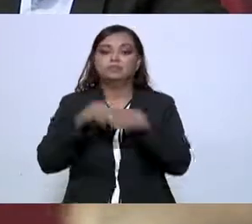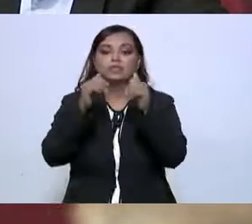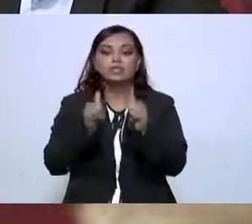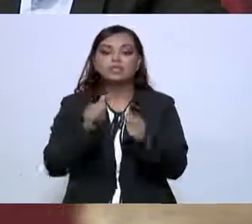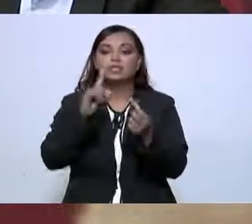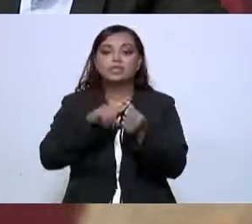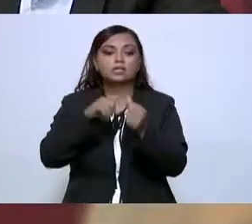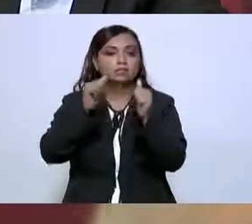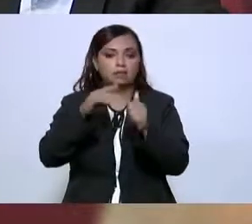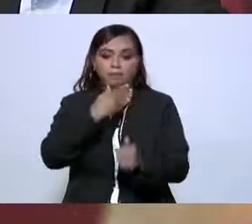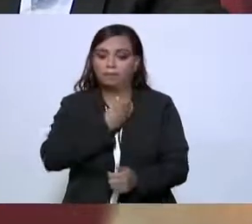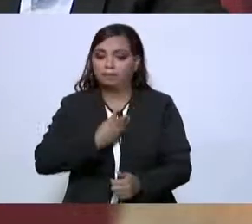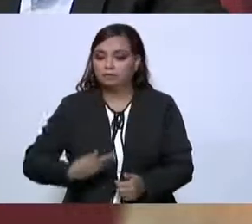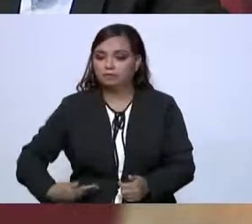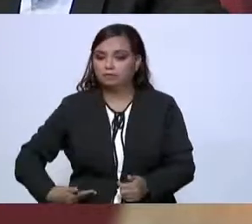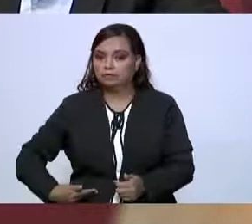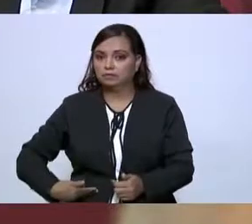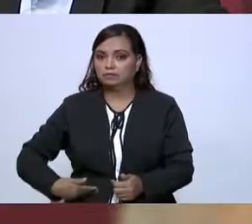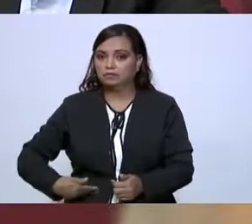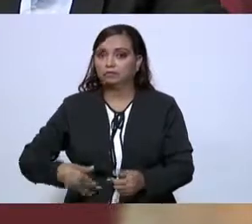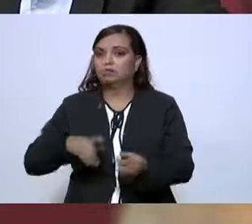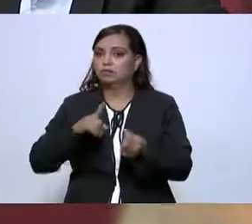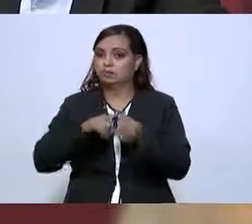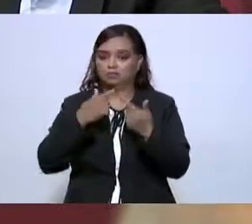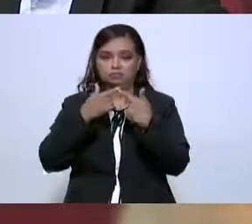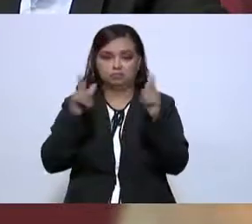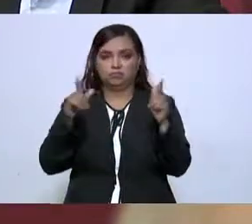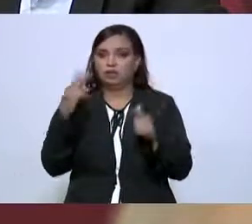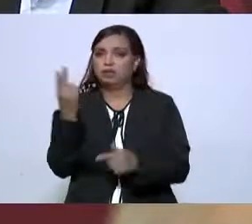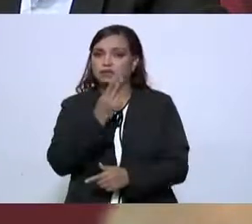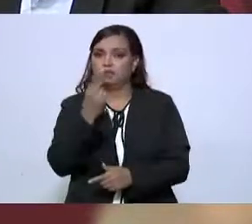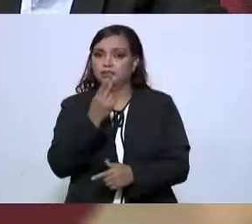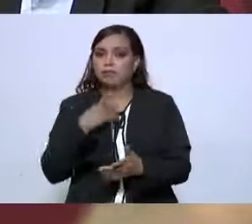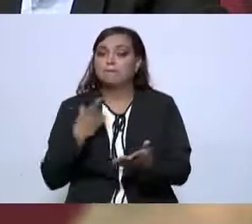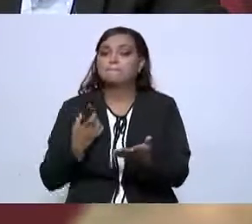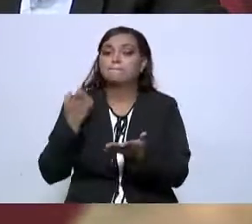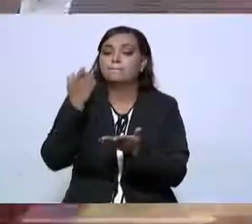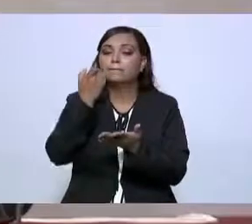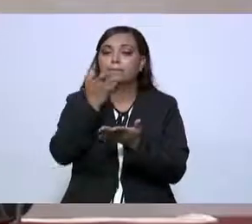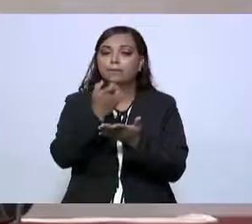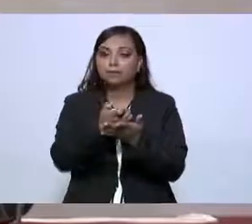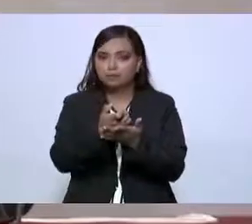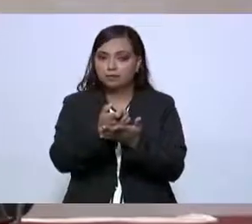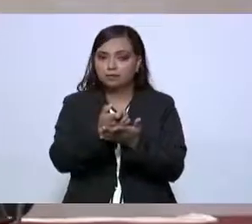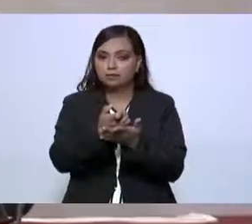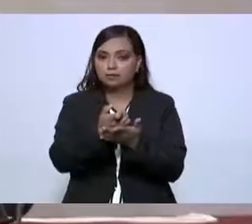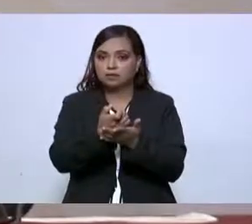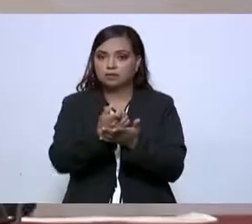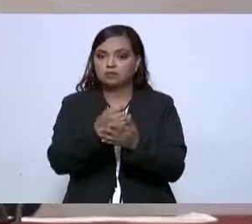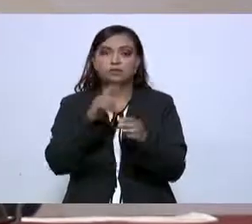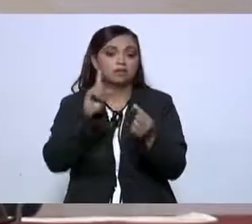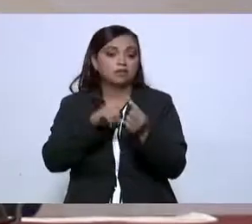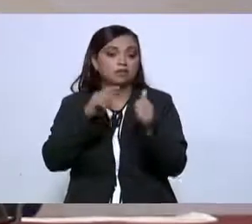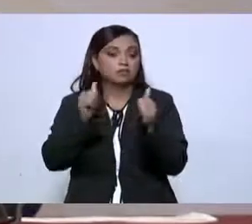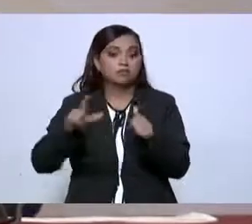en el gobierno, tienen que financiarse estos